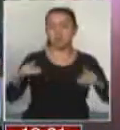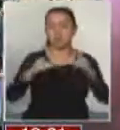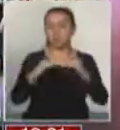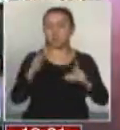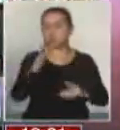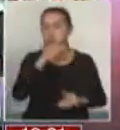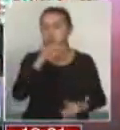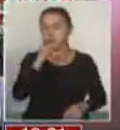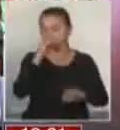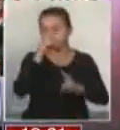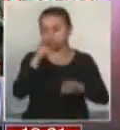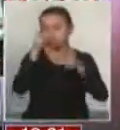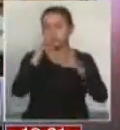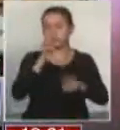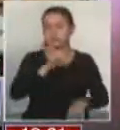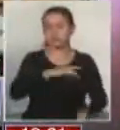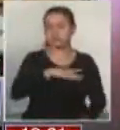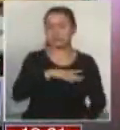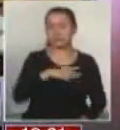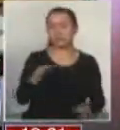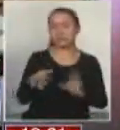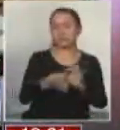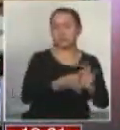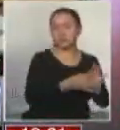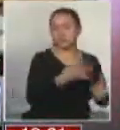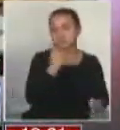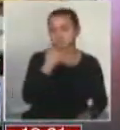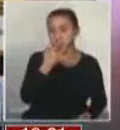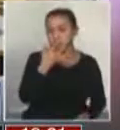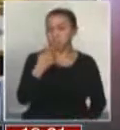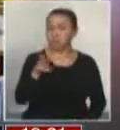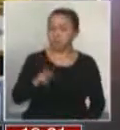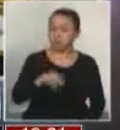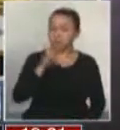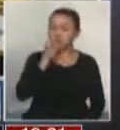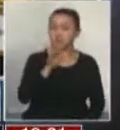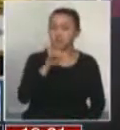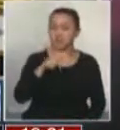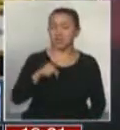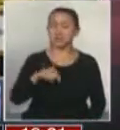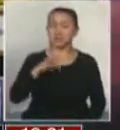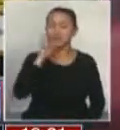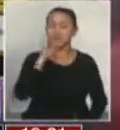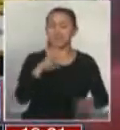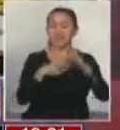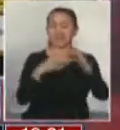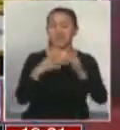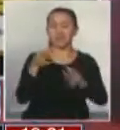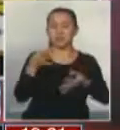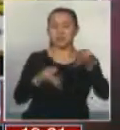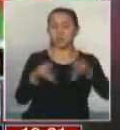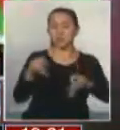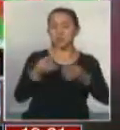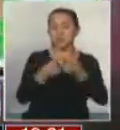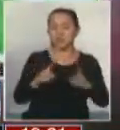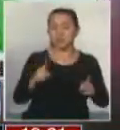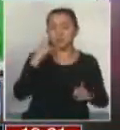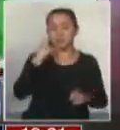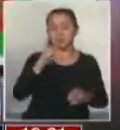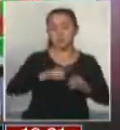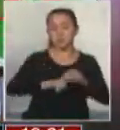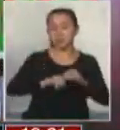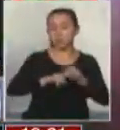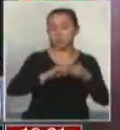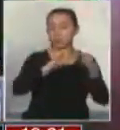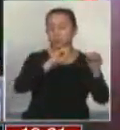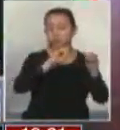tener reconocimiento en Chile por una razón muy simple, porque, vuelvo a decir, aquí se plantea una alternativa jurídica distinta, pero el matrimonio se